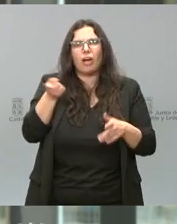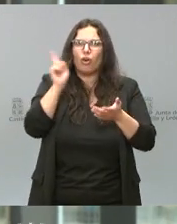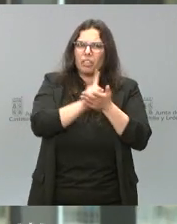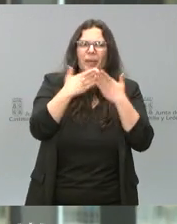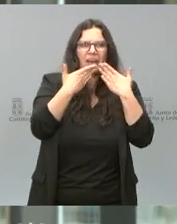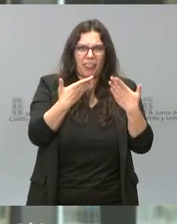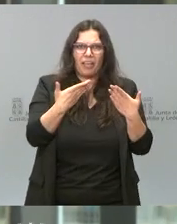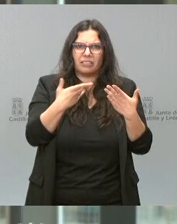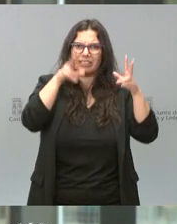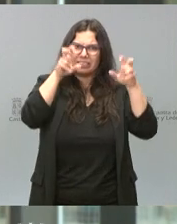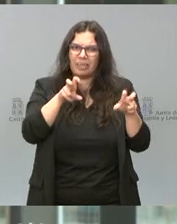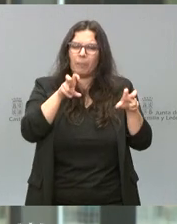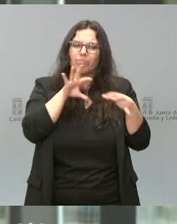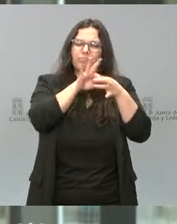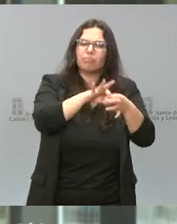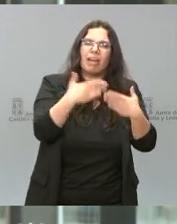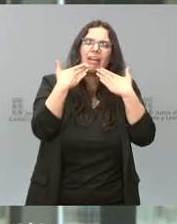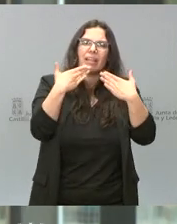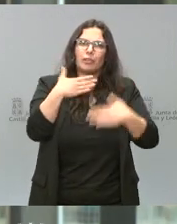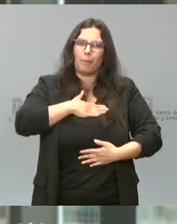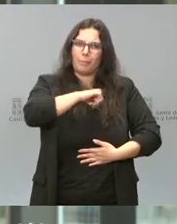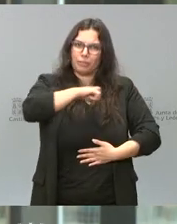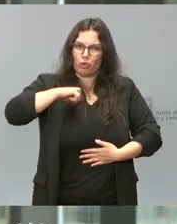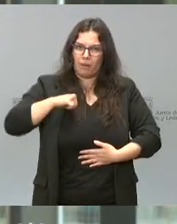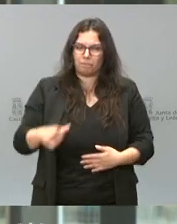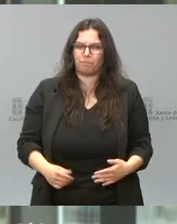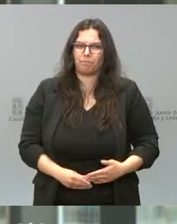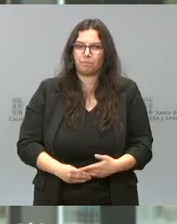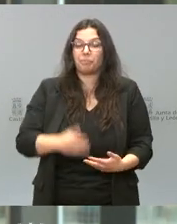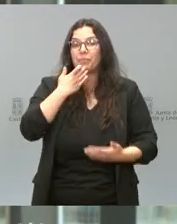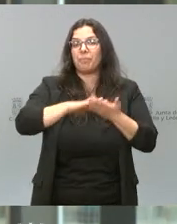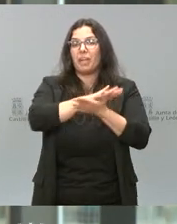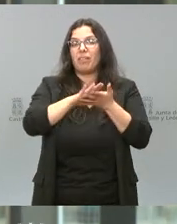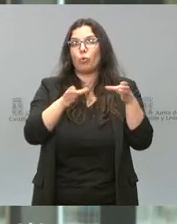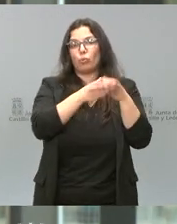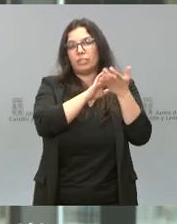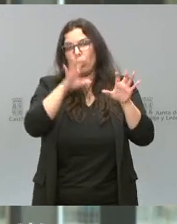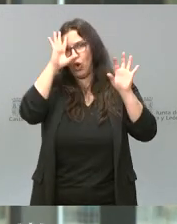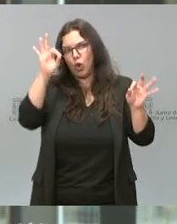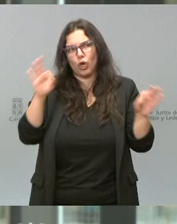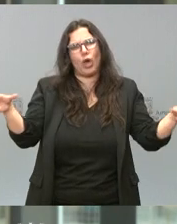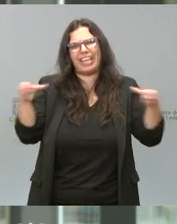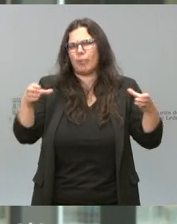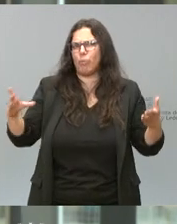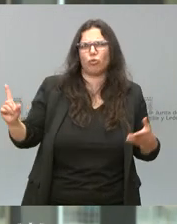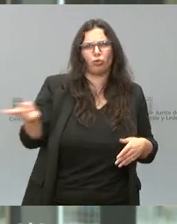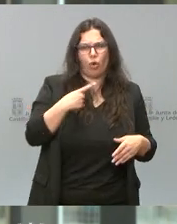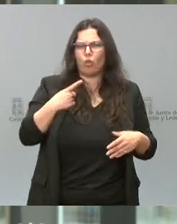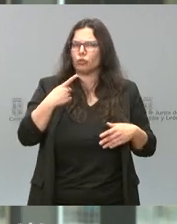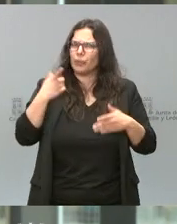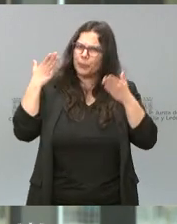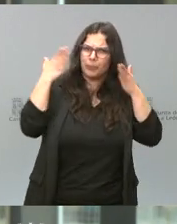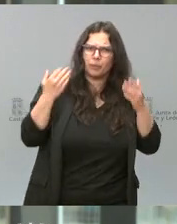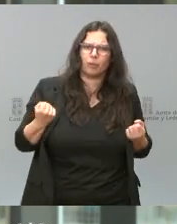agradecimientos. Y a unos agradecimientos personales. Cuando hablamos de la Junta de Castilla y León, por supuesto, todo su equipo se volcó, pero me gustaría